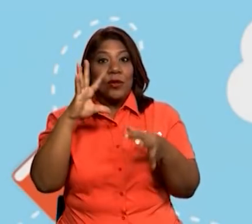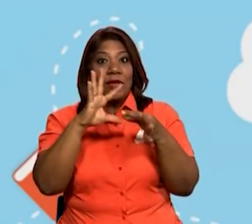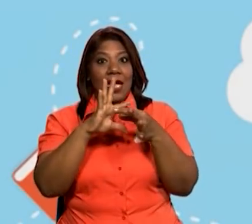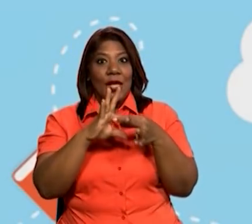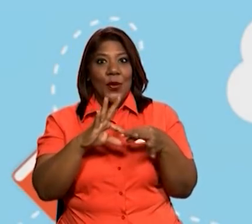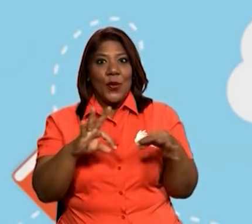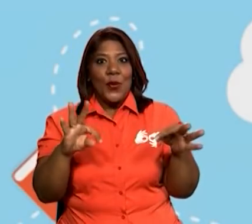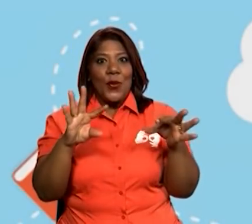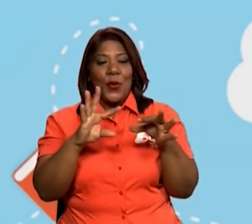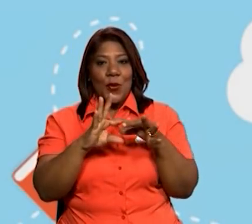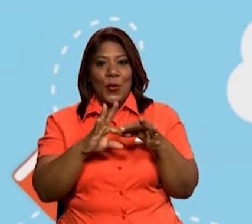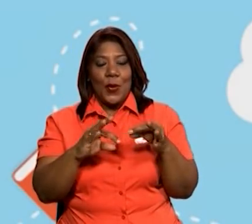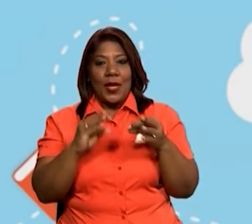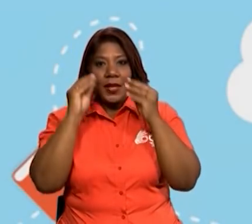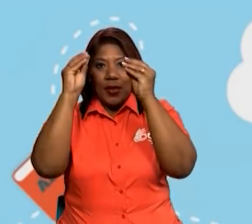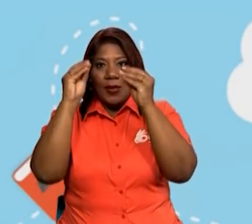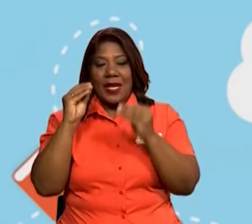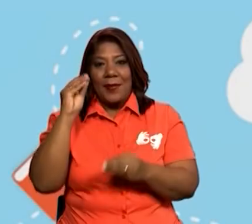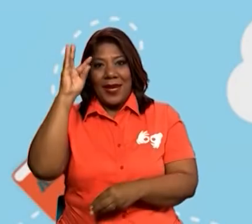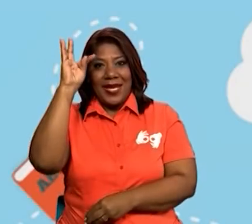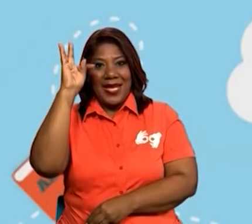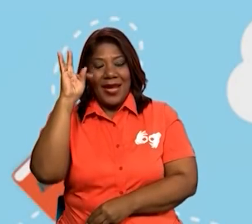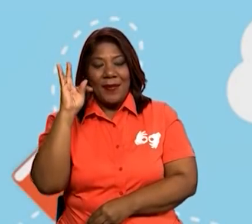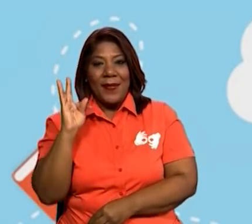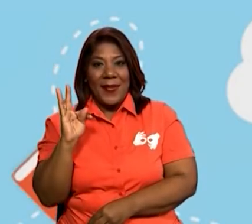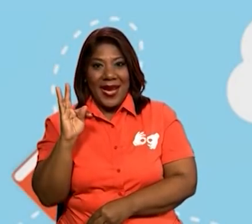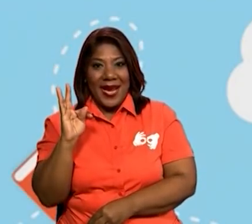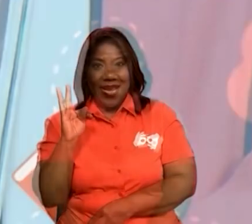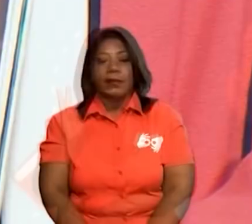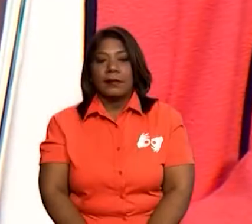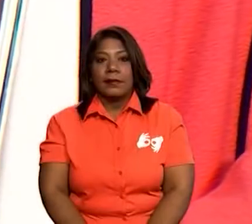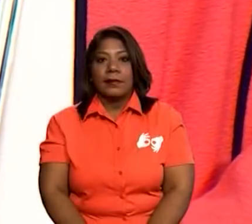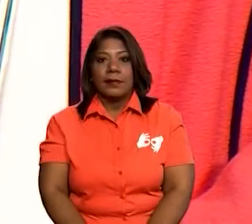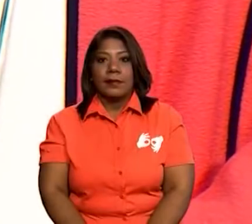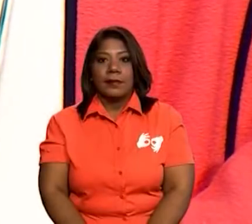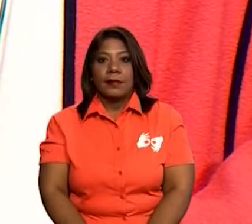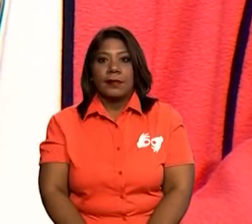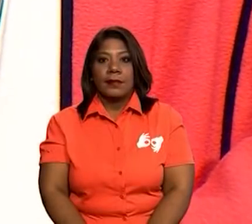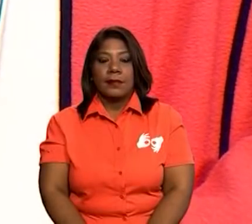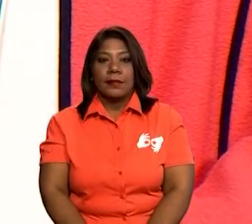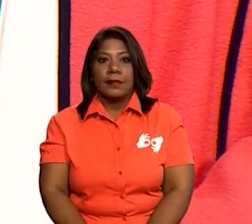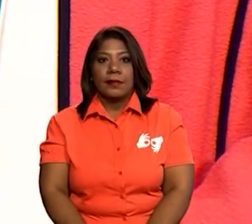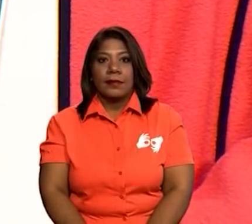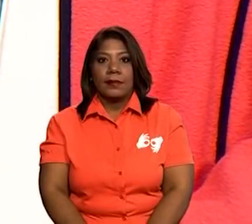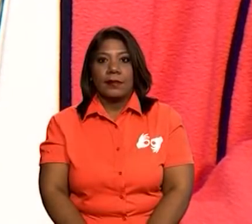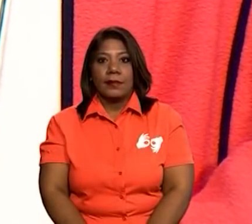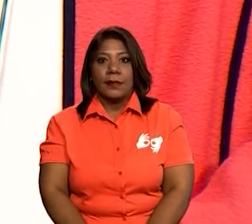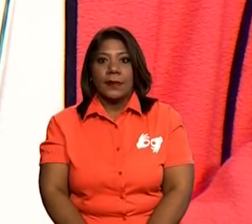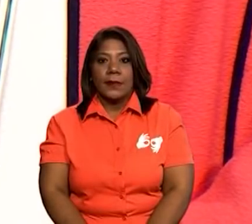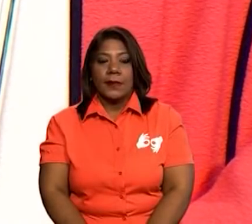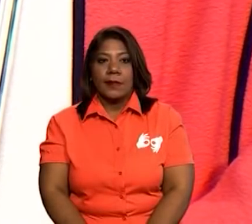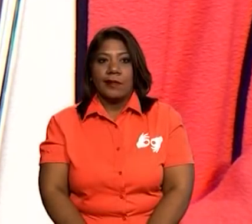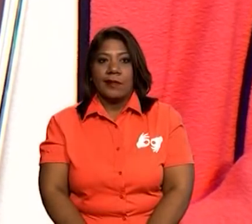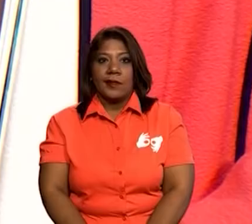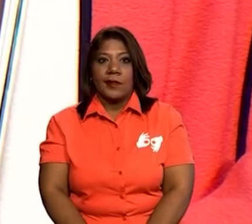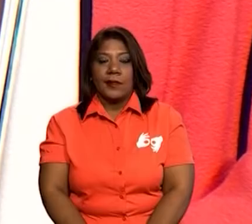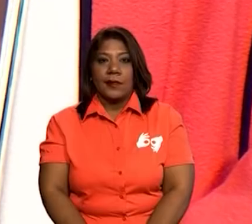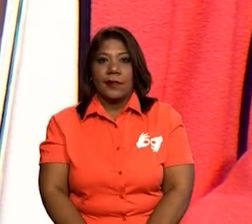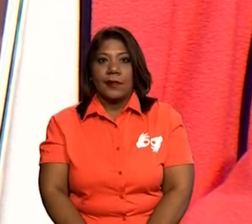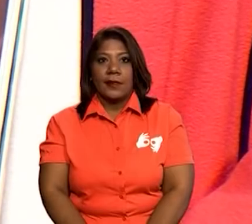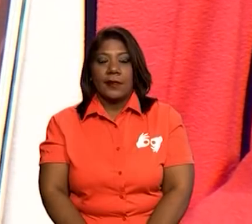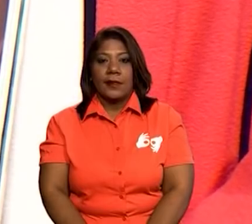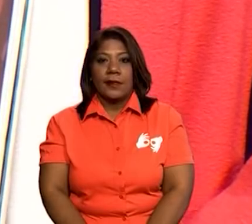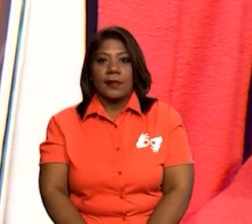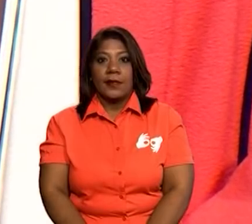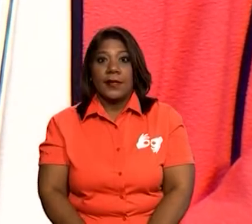La maestra Tamara me va a ayudar con el cuento. Dice